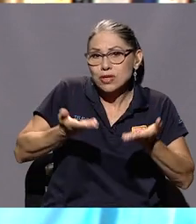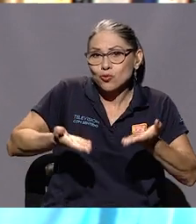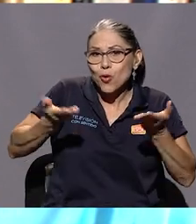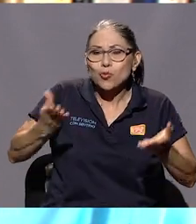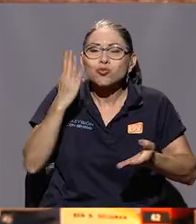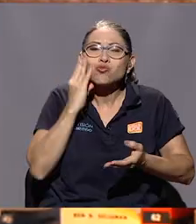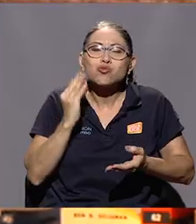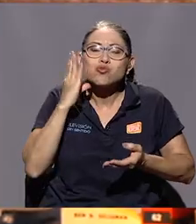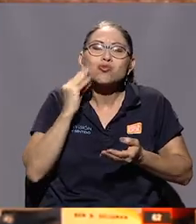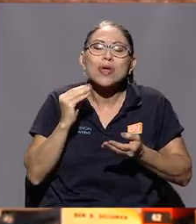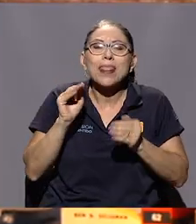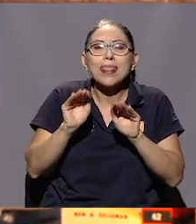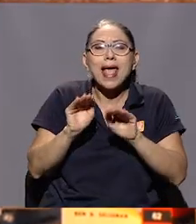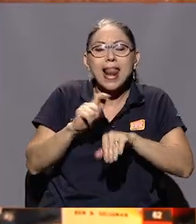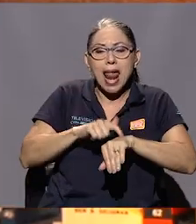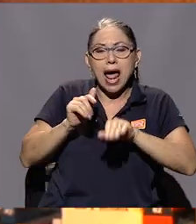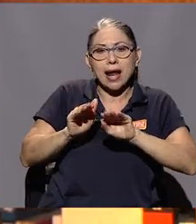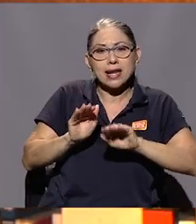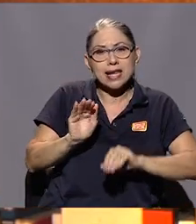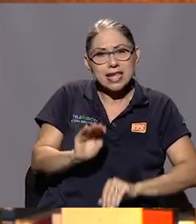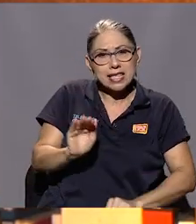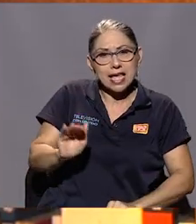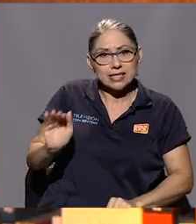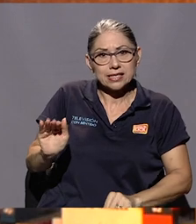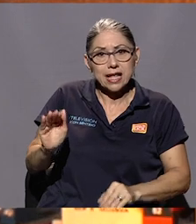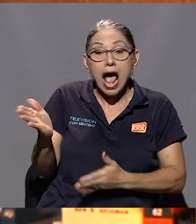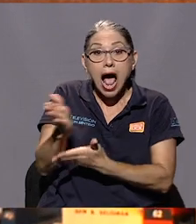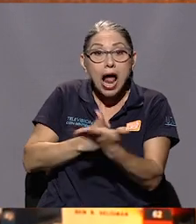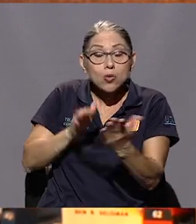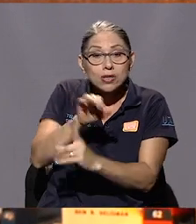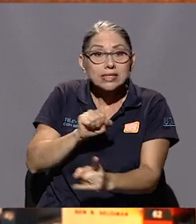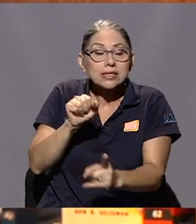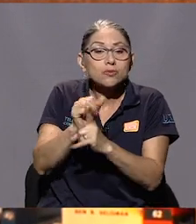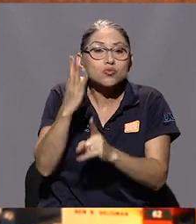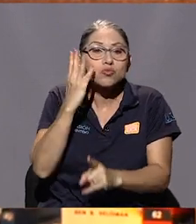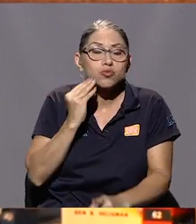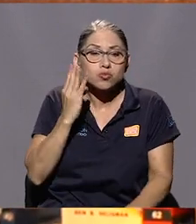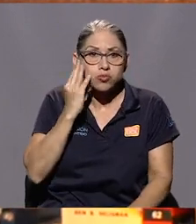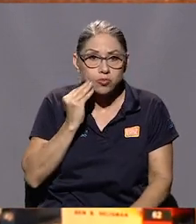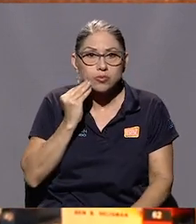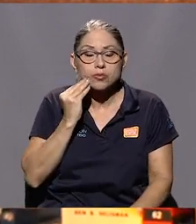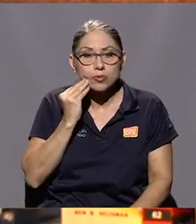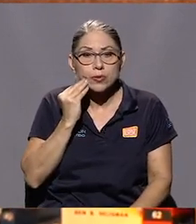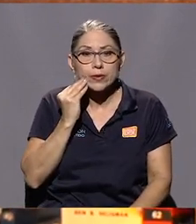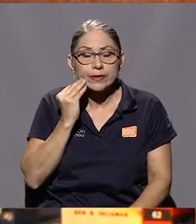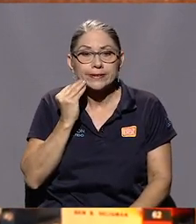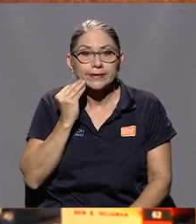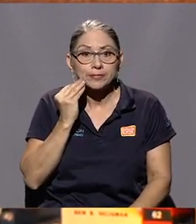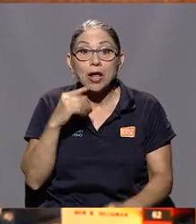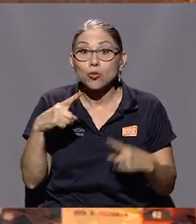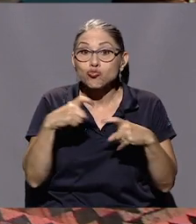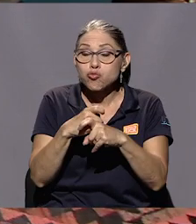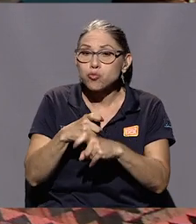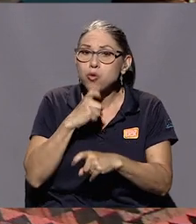en la vivencia de la niñez. Sí. Y hay episodios verdaderamente